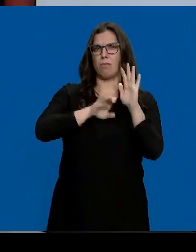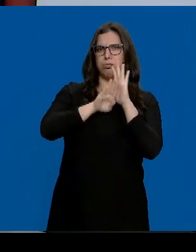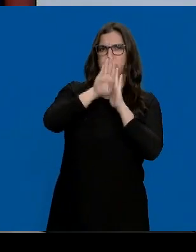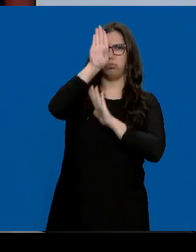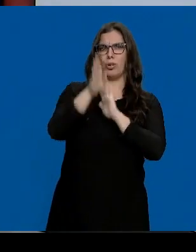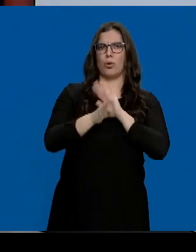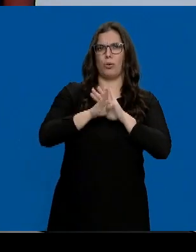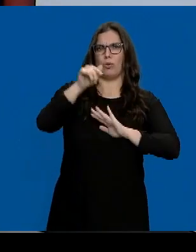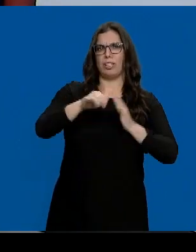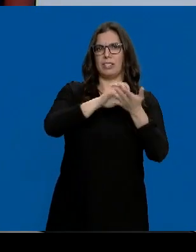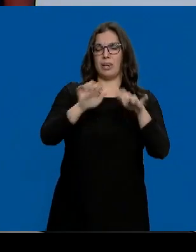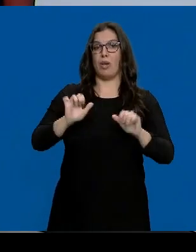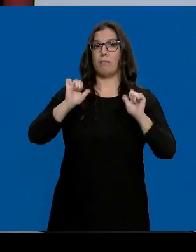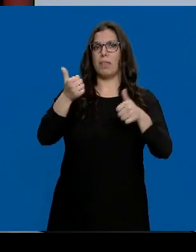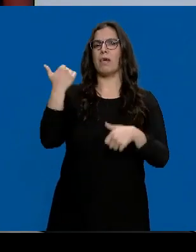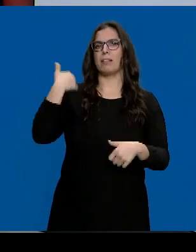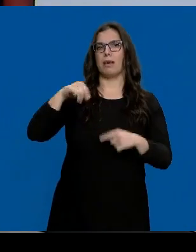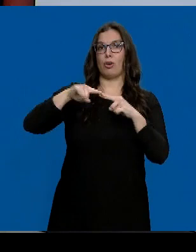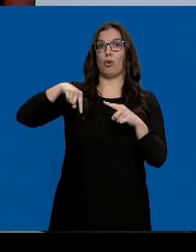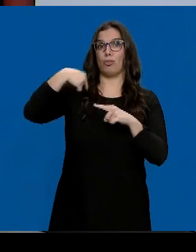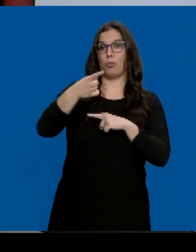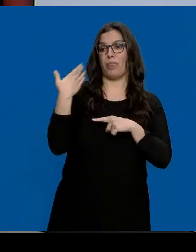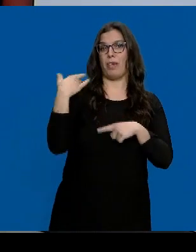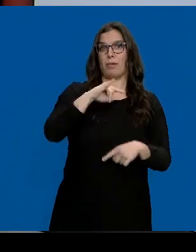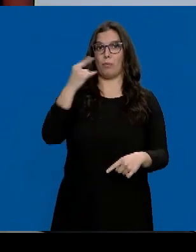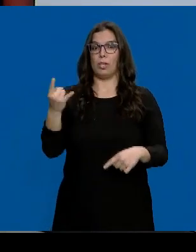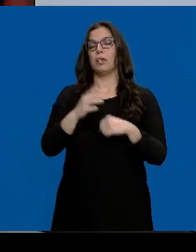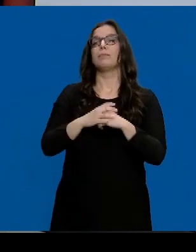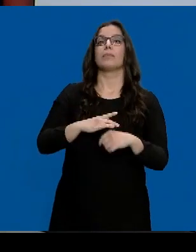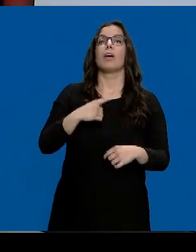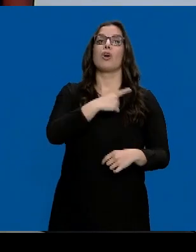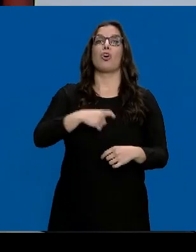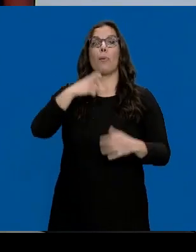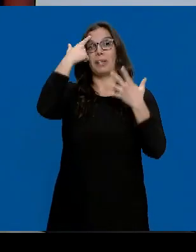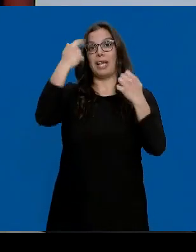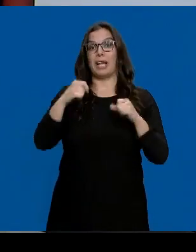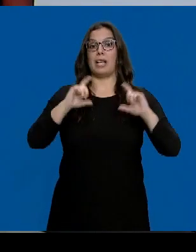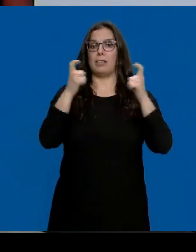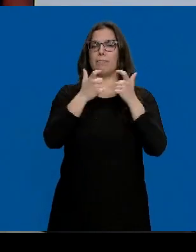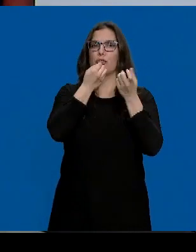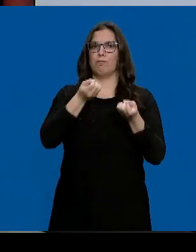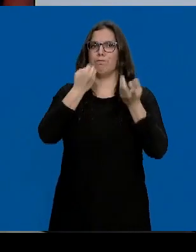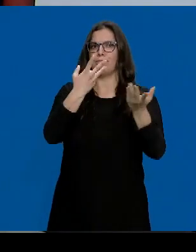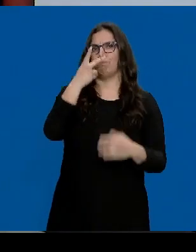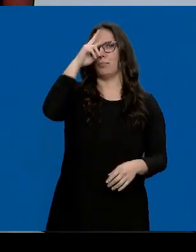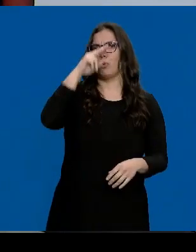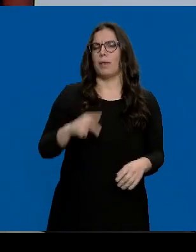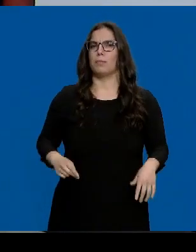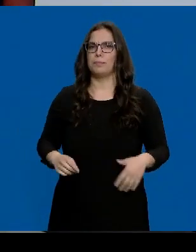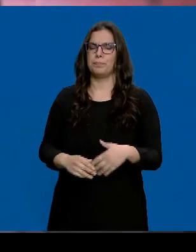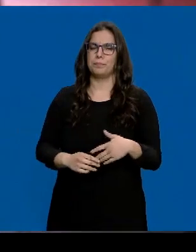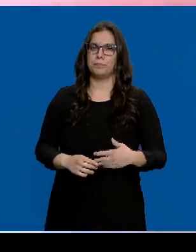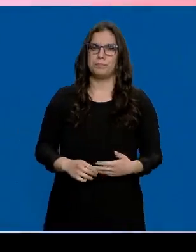Castilla y León. Empezamos a ver ya los efectos del puente. El comité de expertos muestra su preocupación ante este incremento.